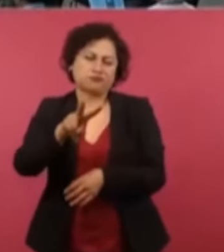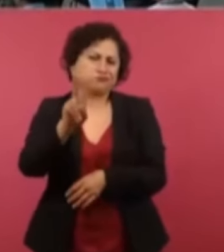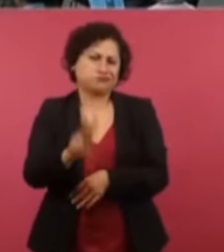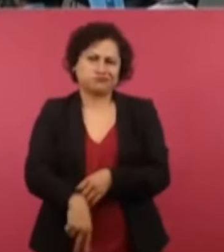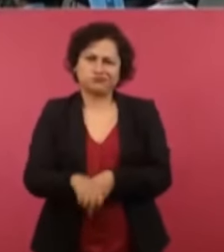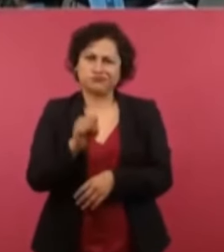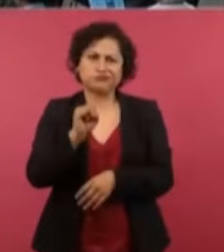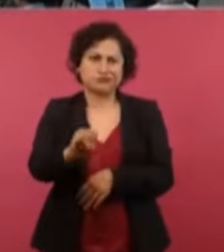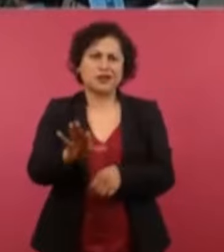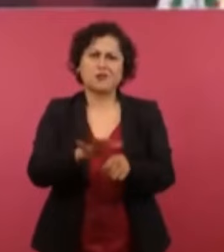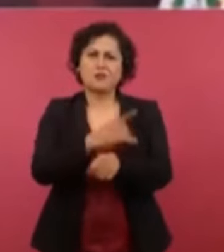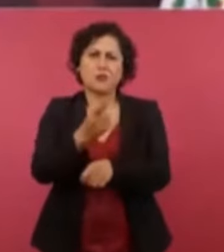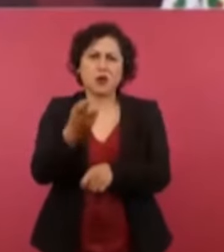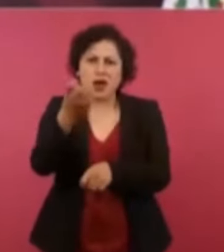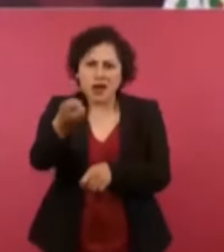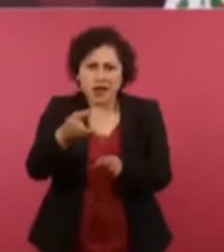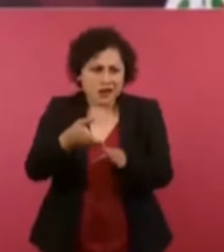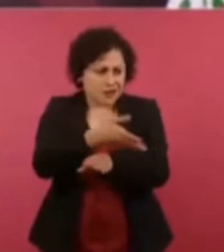o muy triste,